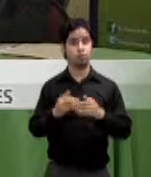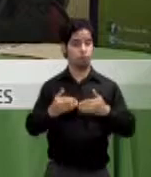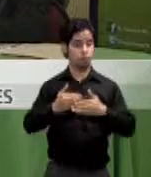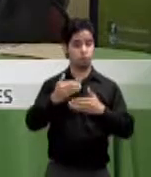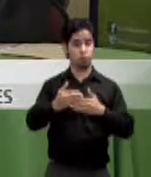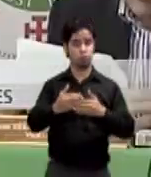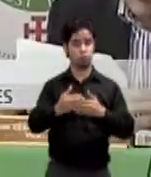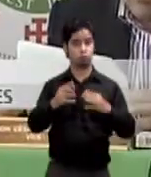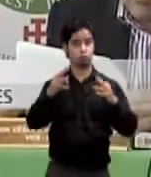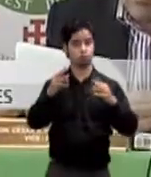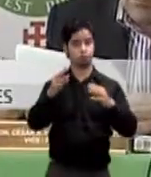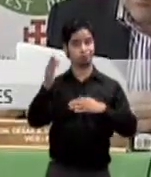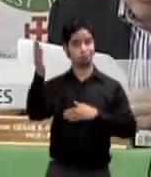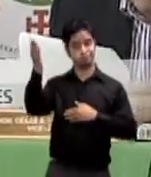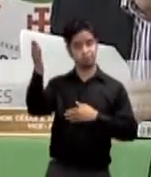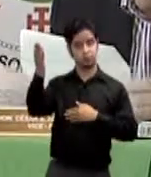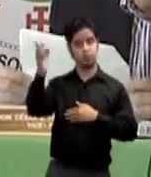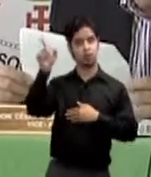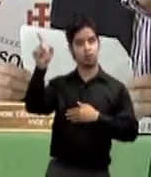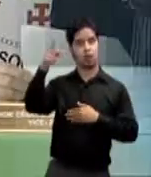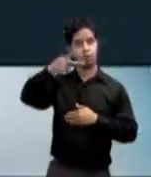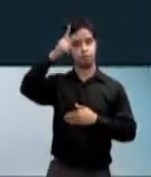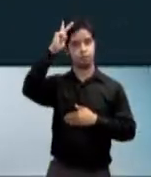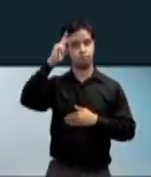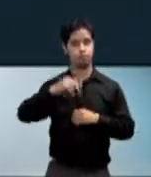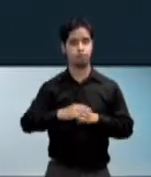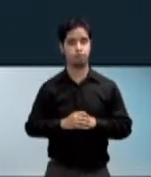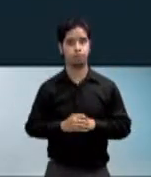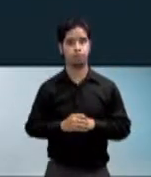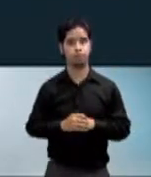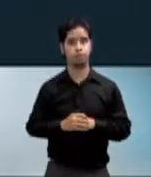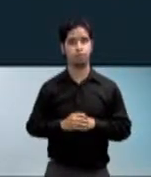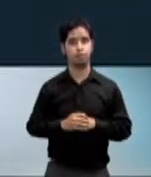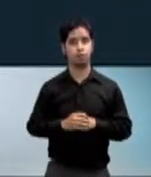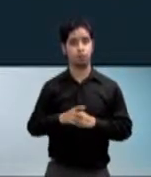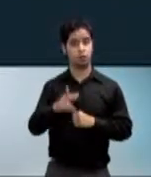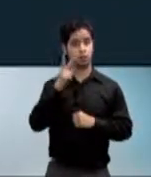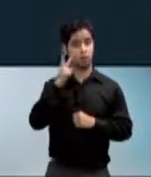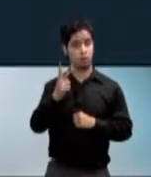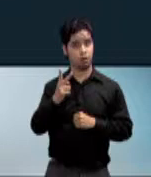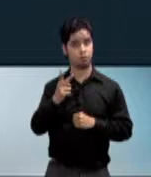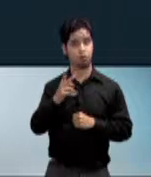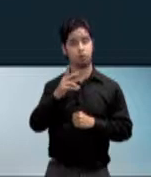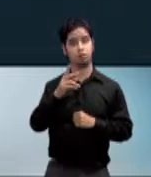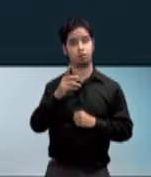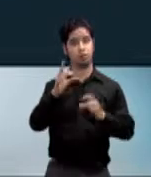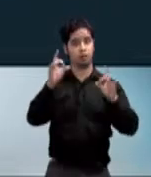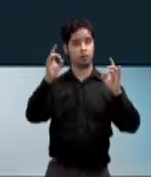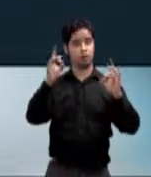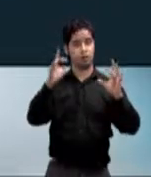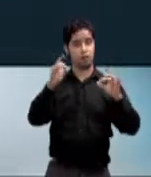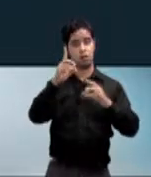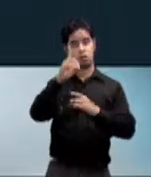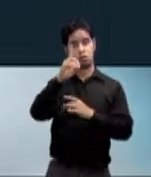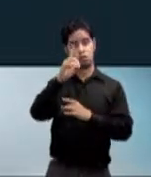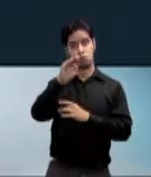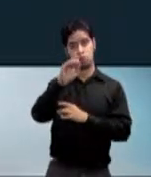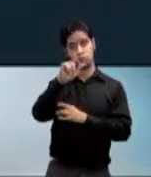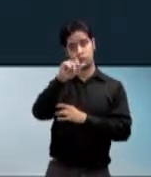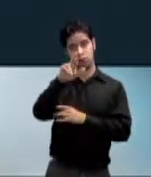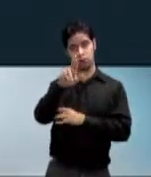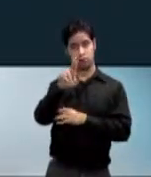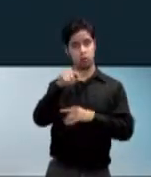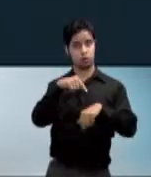región de Ponce. Félix Alemán, Noticias 24-7. Y así luce radar Doppler a esta hora, pero ¿cómo están las condiciones del tiempo?